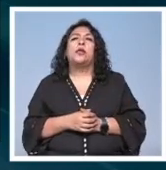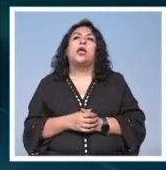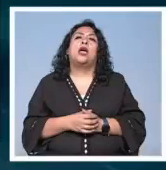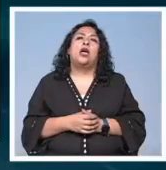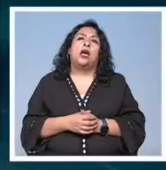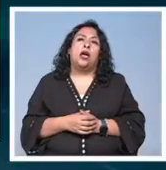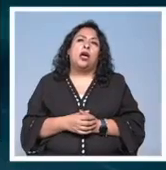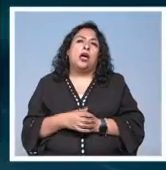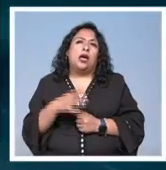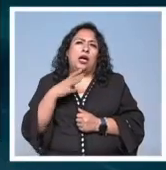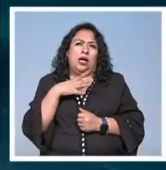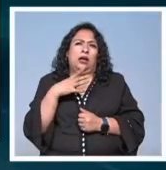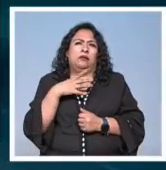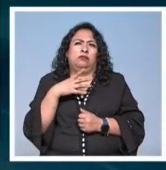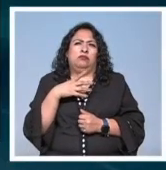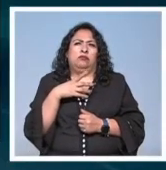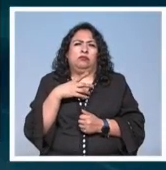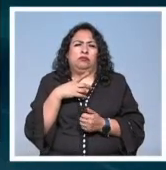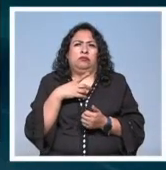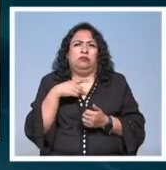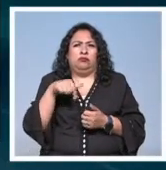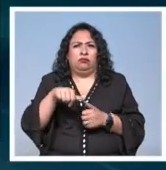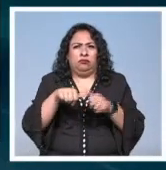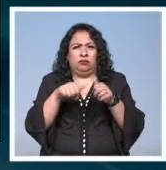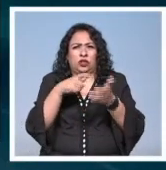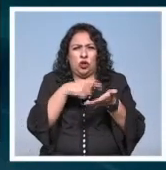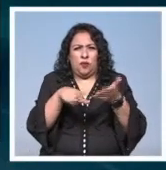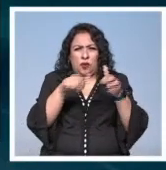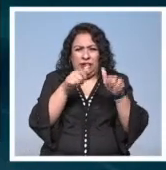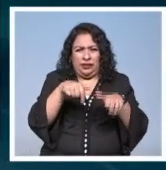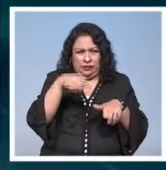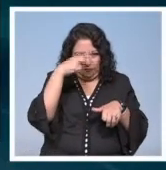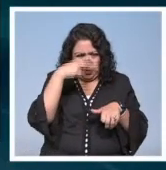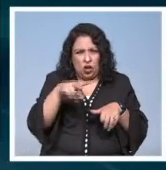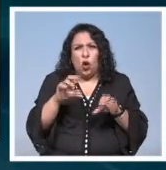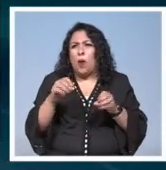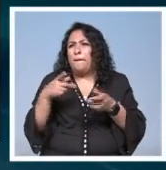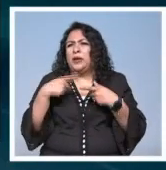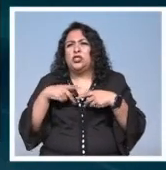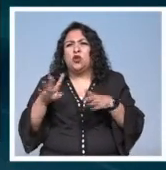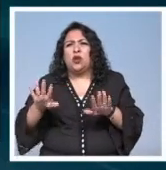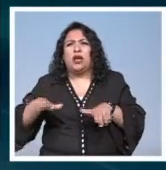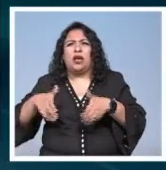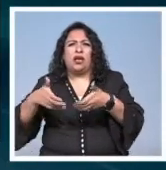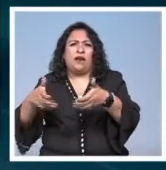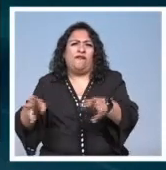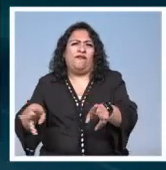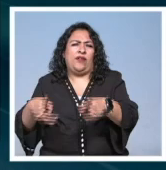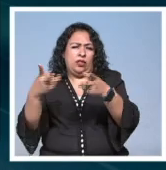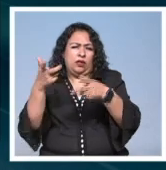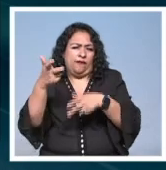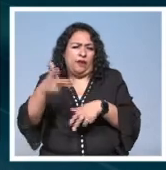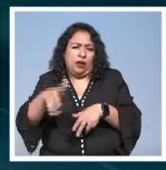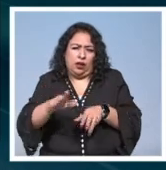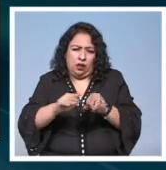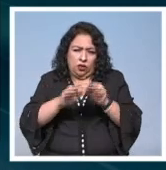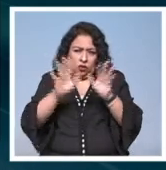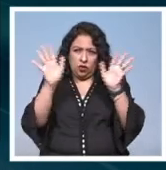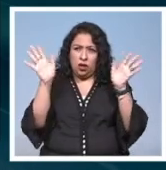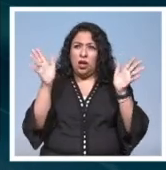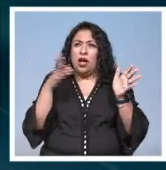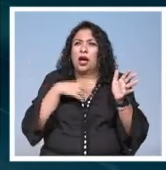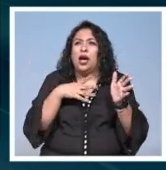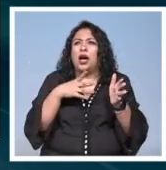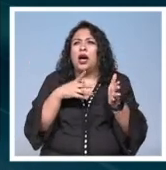artistas de aquí de México pero también he comprado gente que vende en la calle a muy buen precio obviamente con